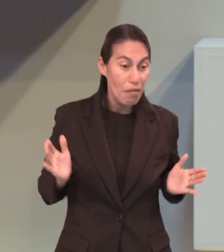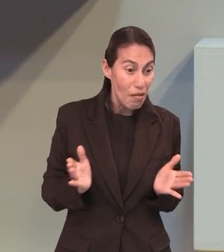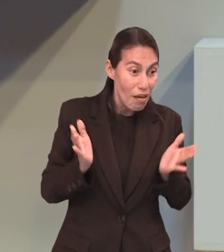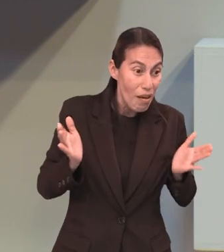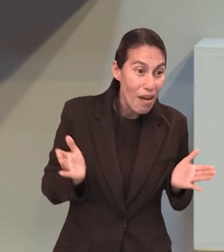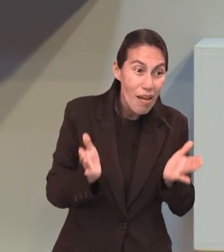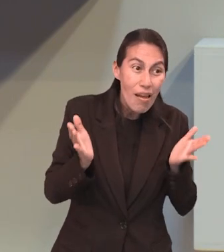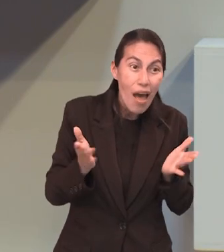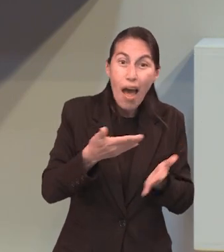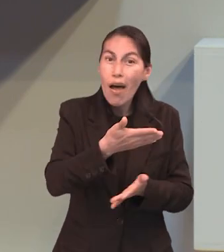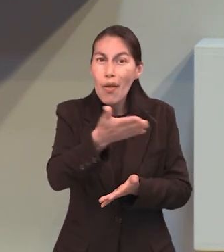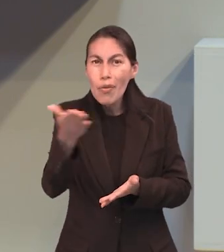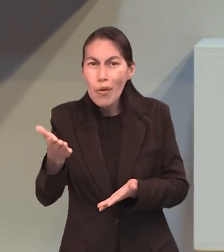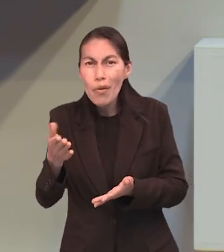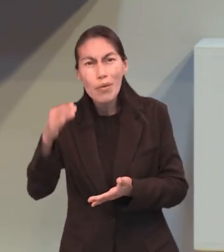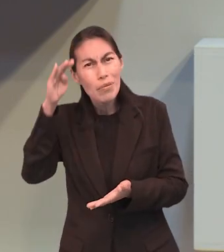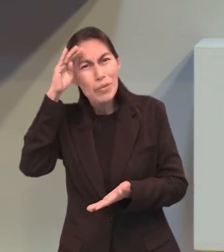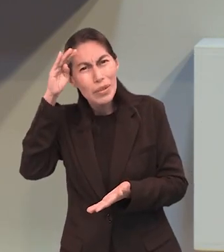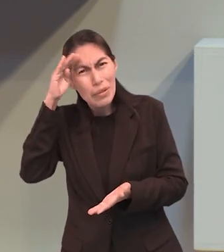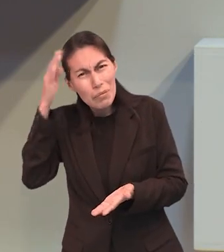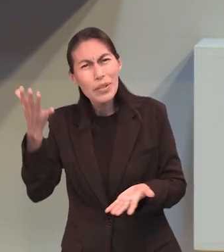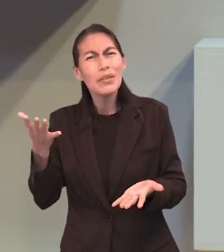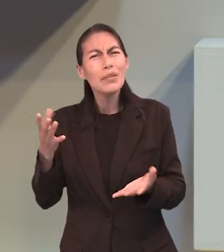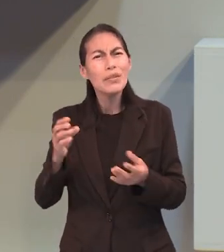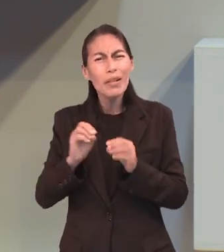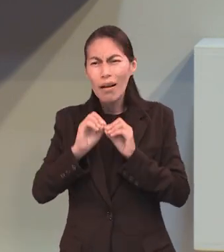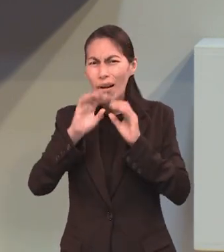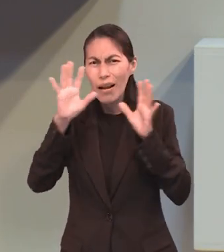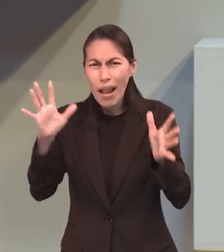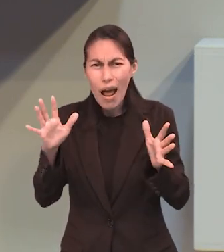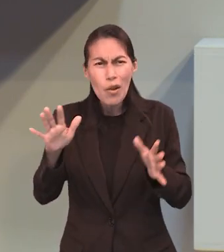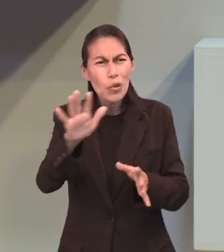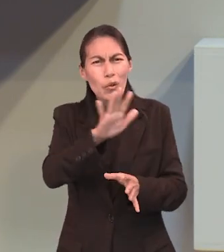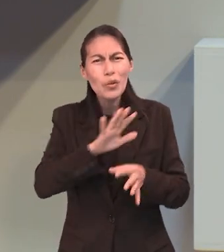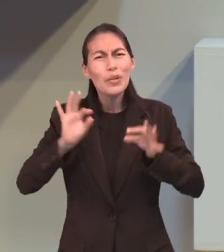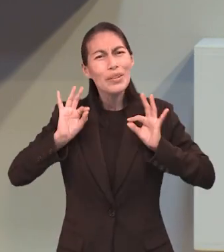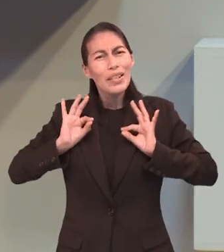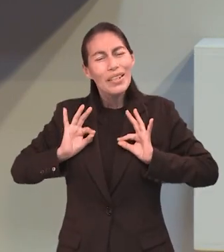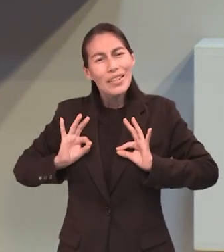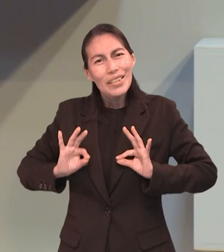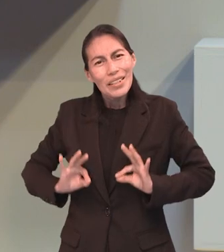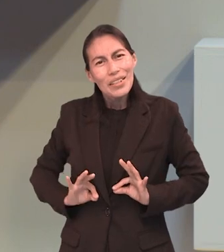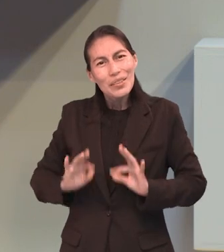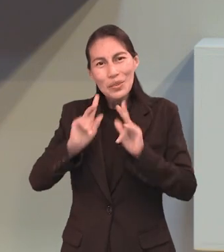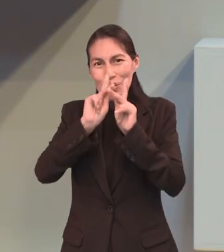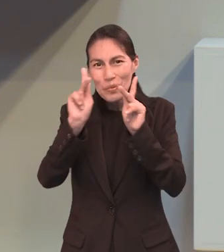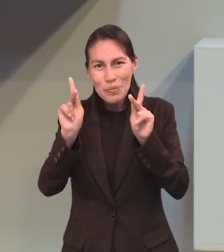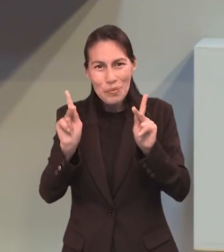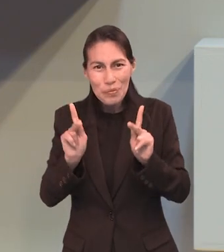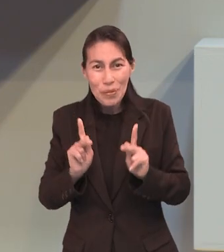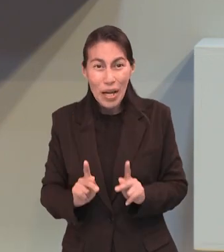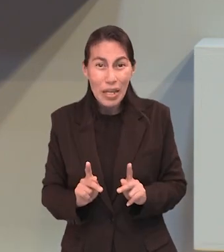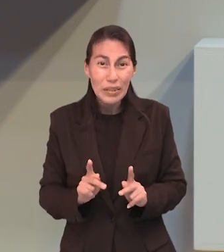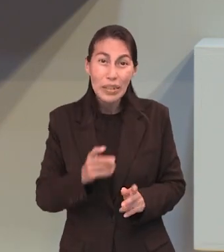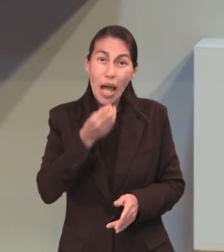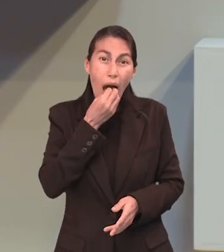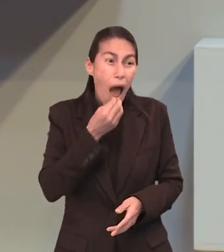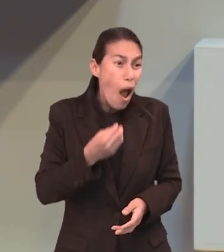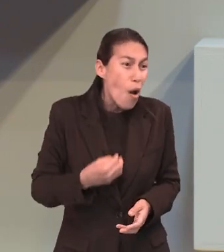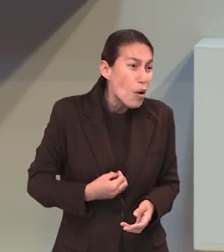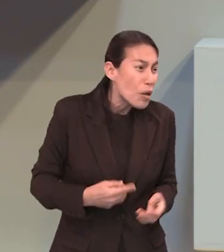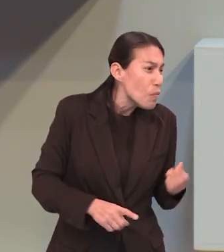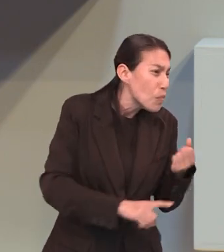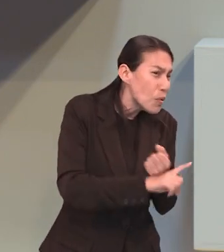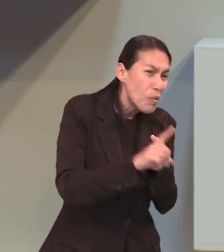creo que esta lección trata de motivar en nosotros esos pensamientos, que nos puedan traer esa tranquilidad,